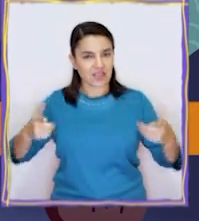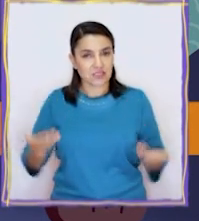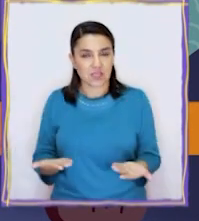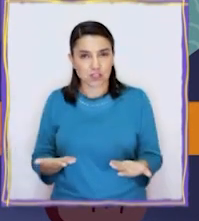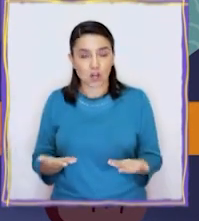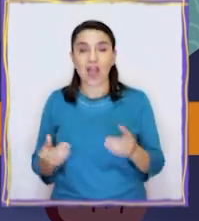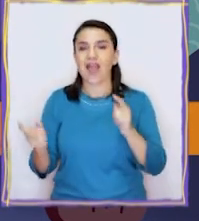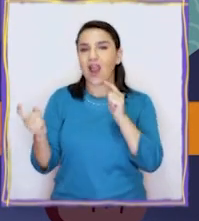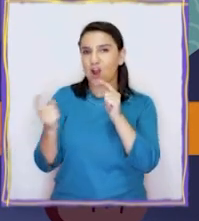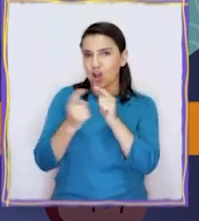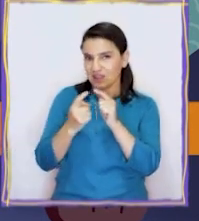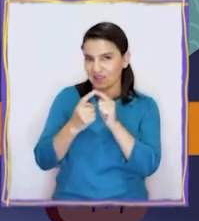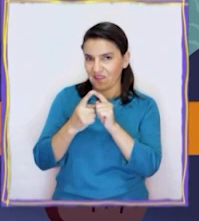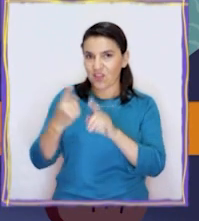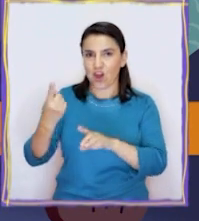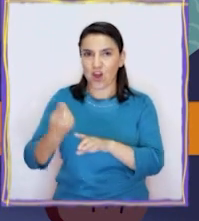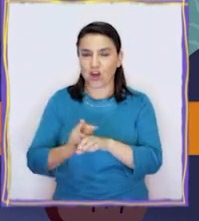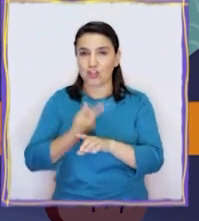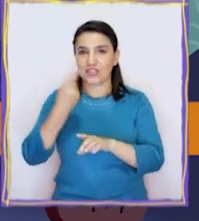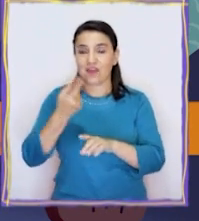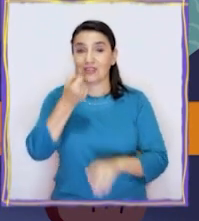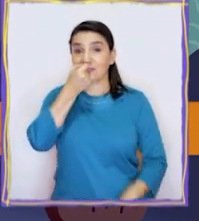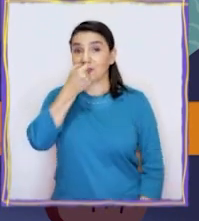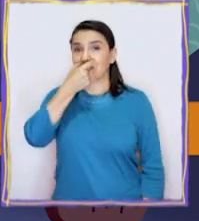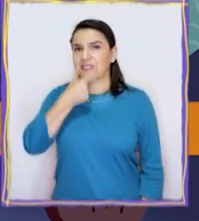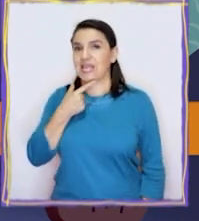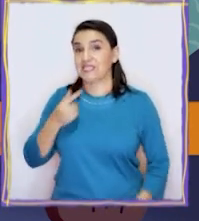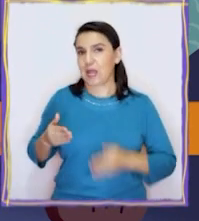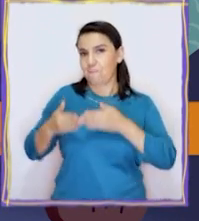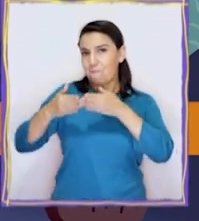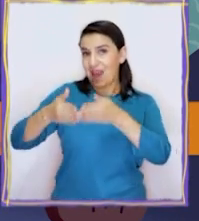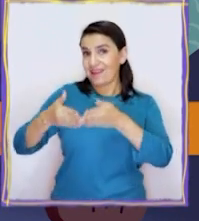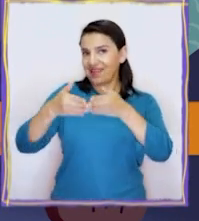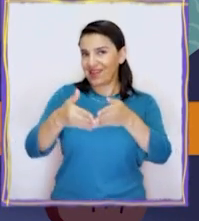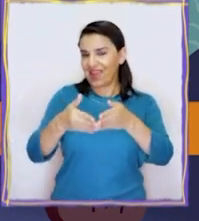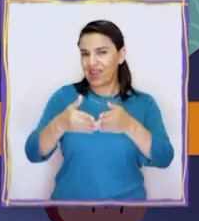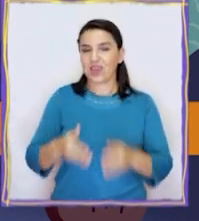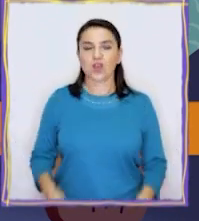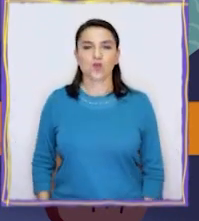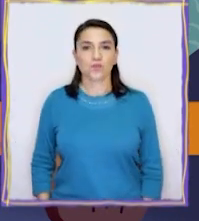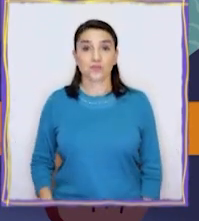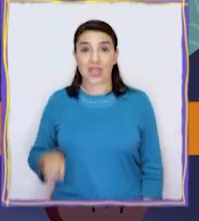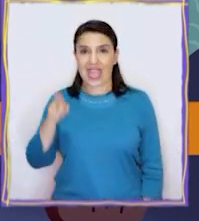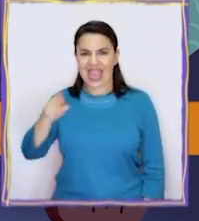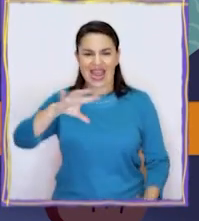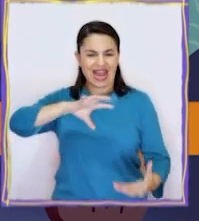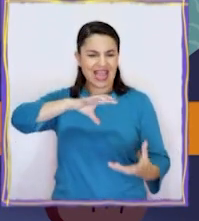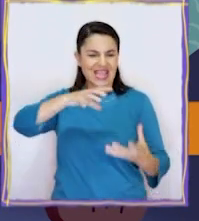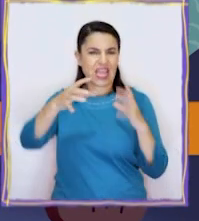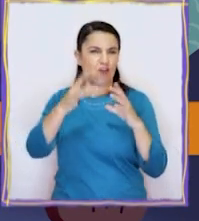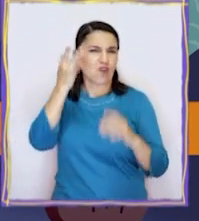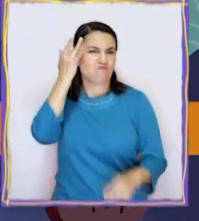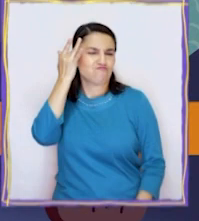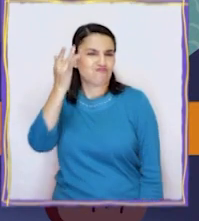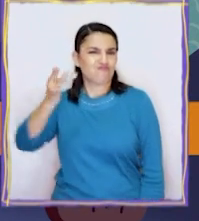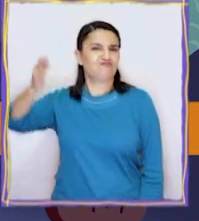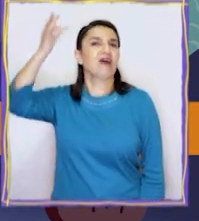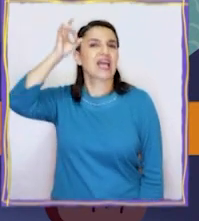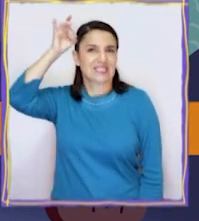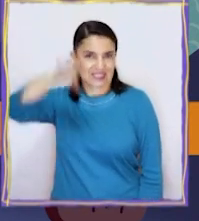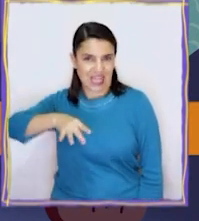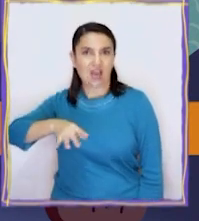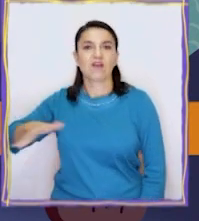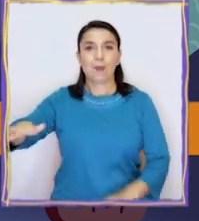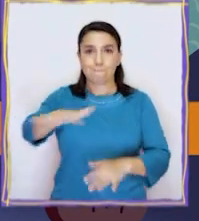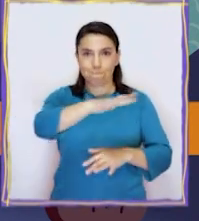Para eso, contactaremos nuevamente con Chester el marinero quien es el geógrafo más sabio